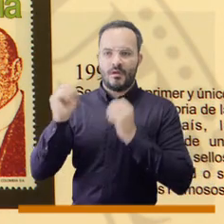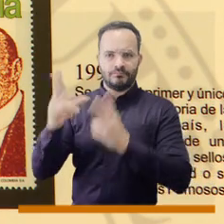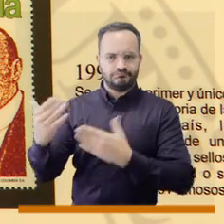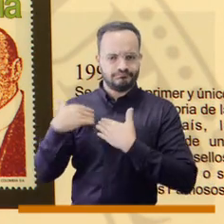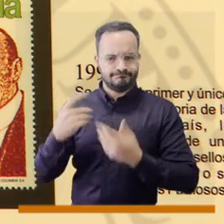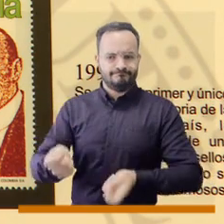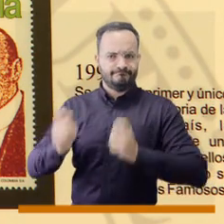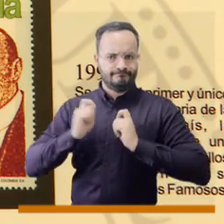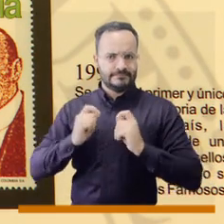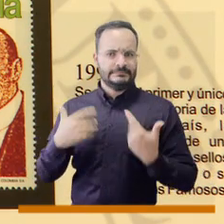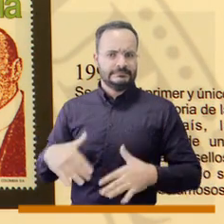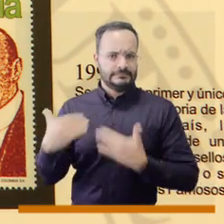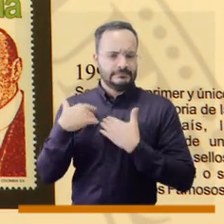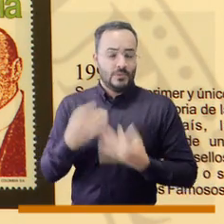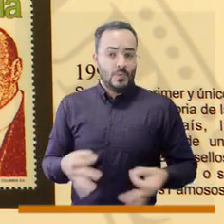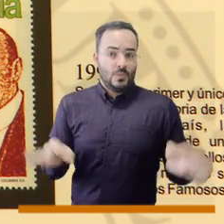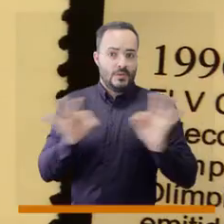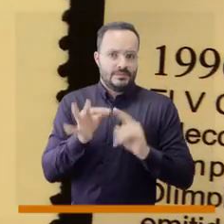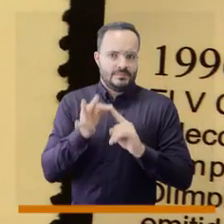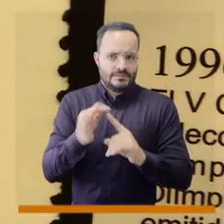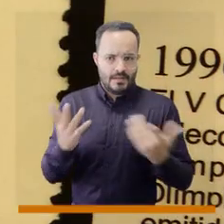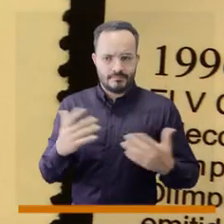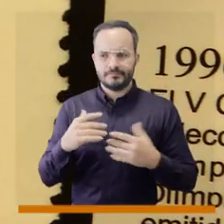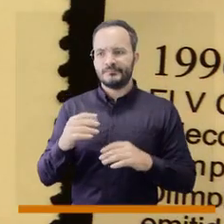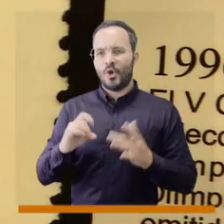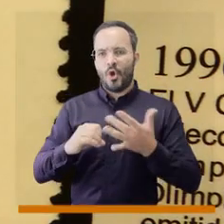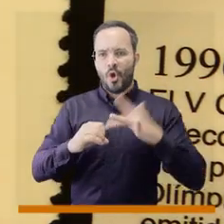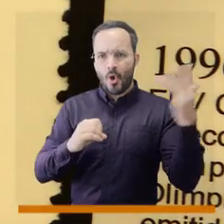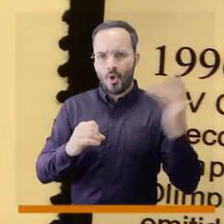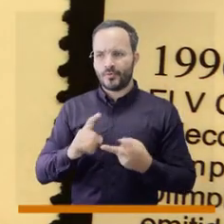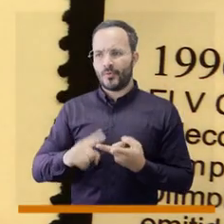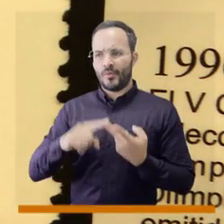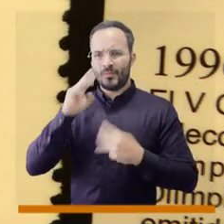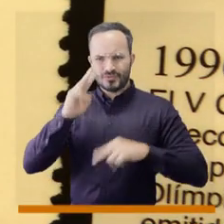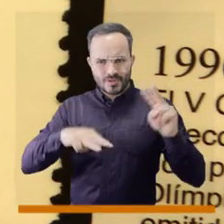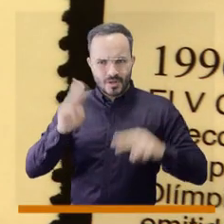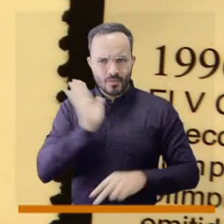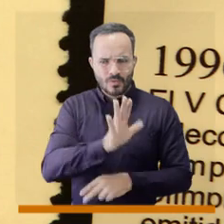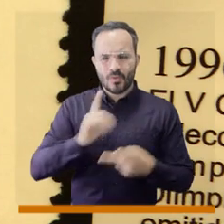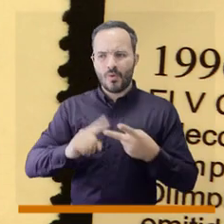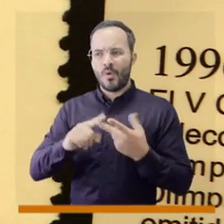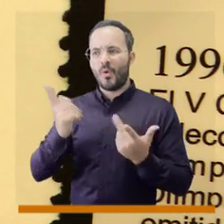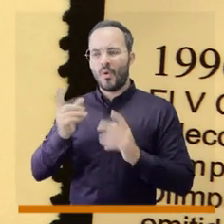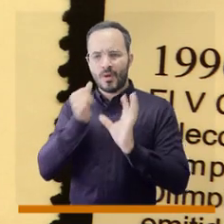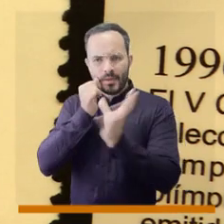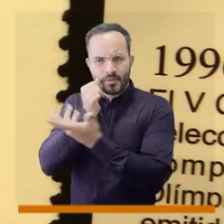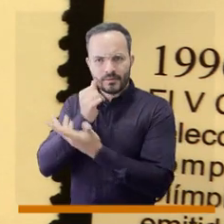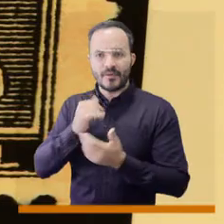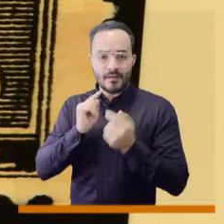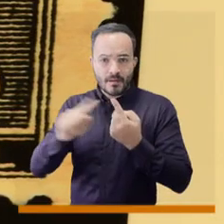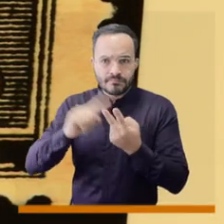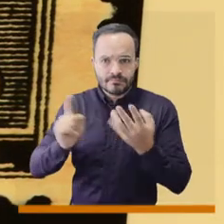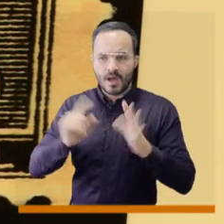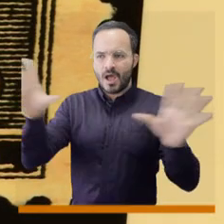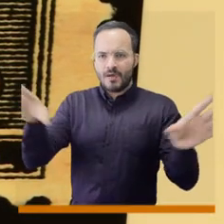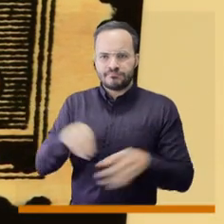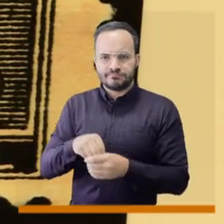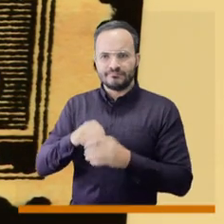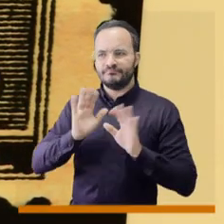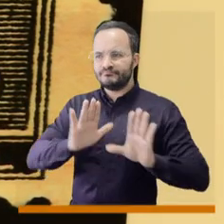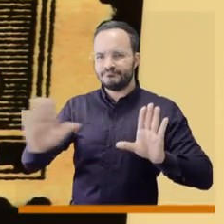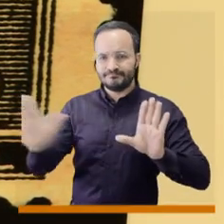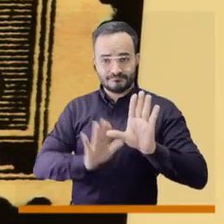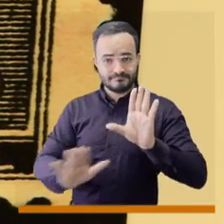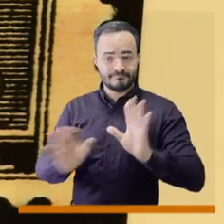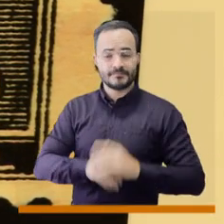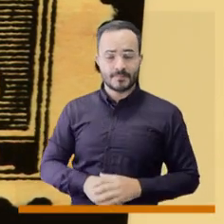confiado a través de las colecciones de arte o de la colección del museo del oro o de la colección bibliográfica, también lo aplicamos en esta colección